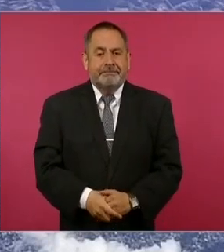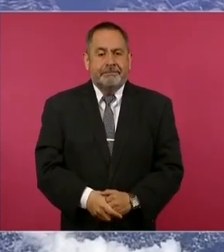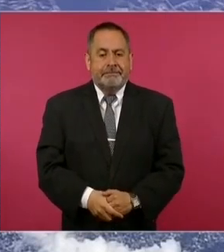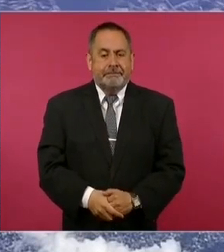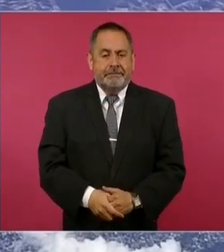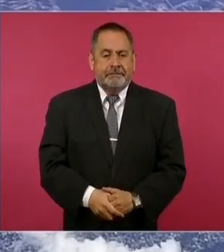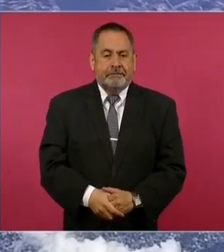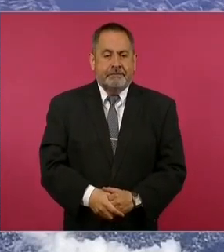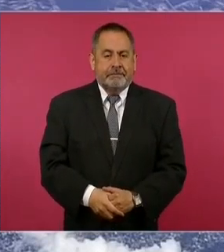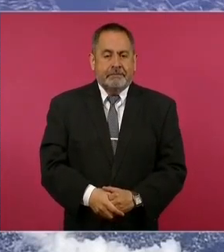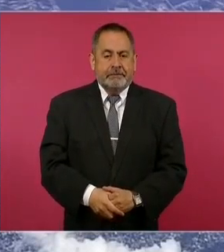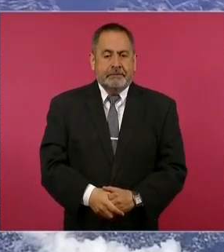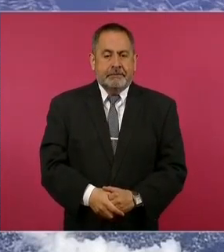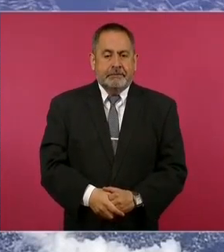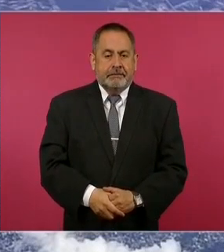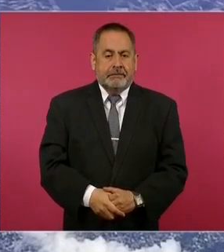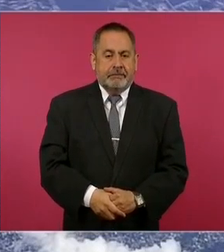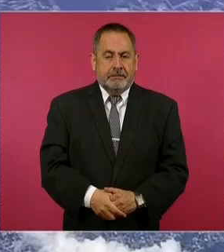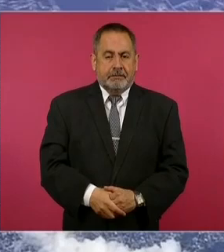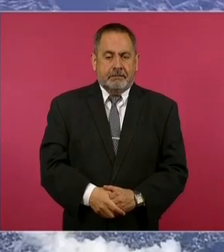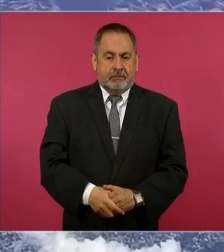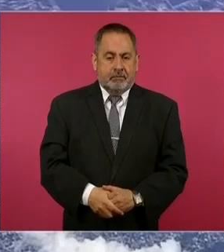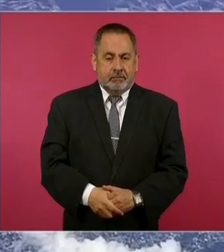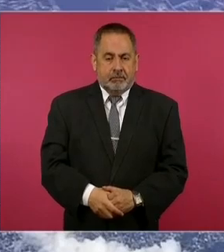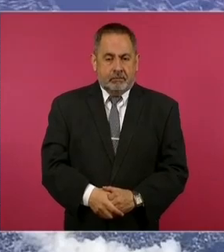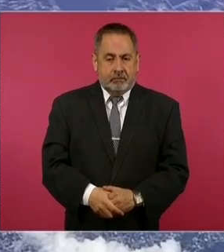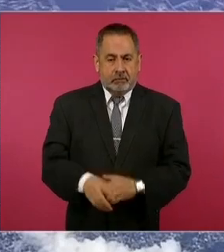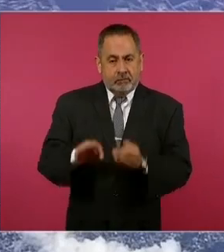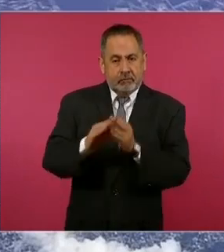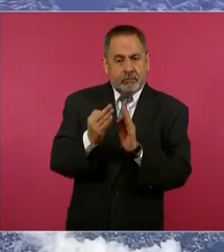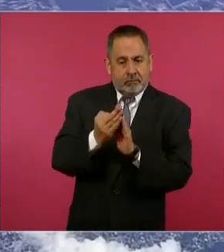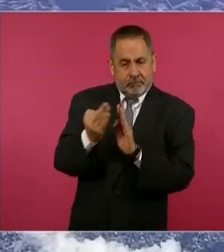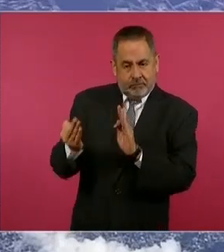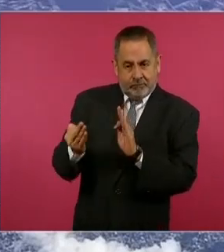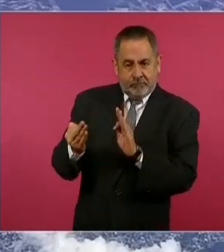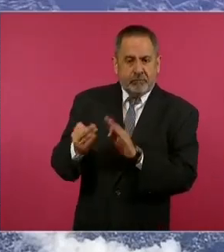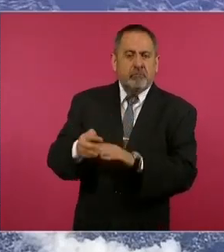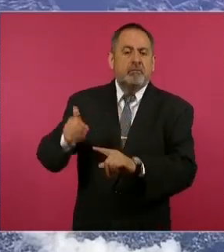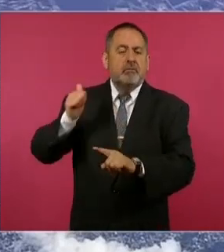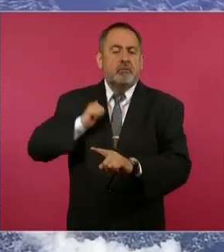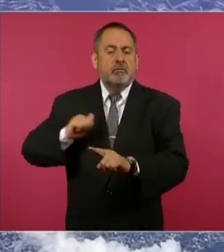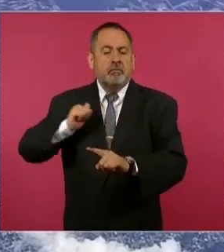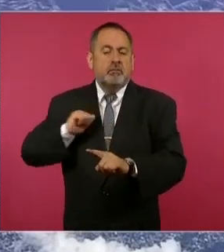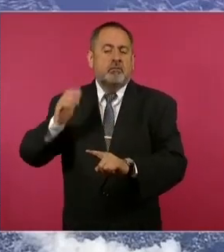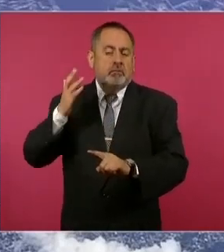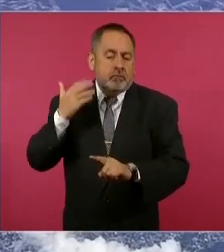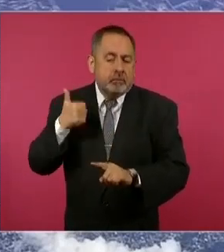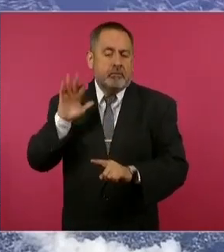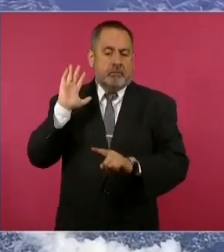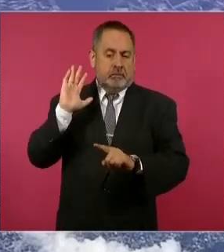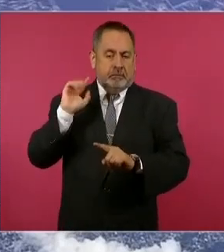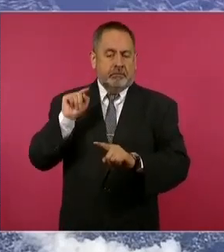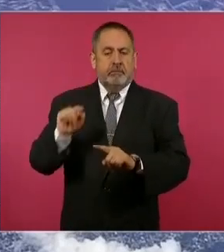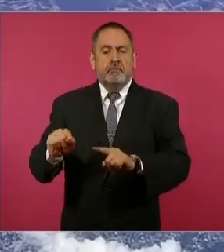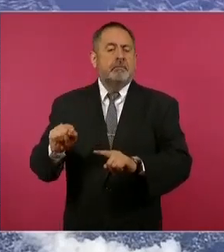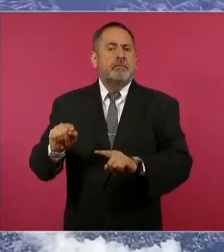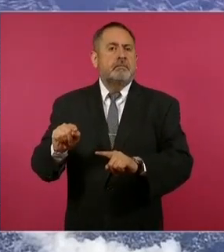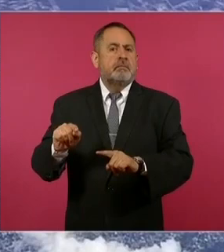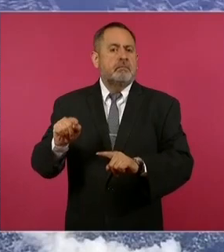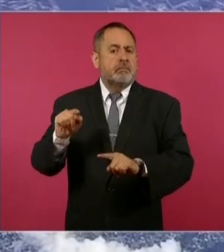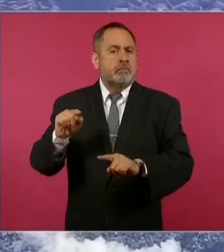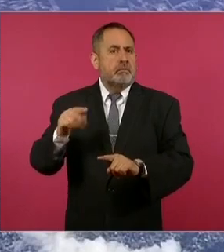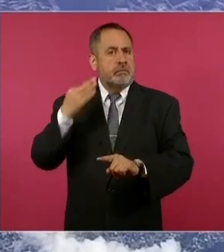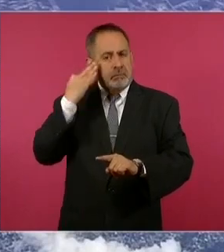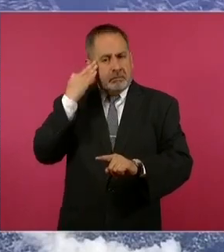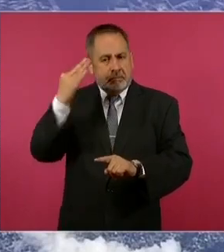Lo de Junto es el antiguo puerto, ese puerto se construyó en el gobierno